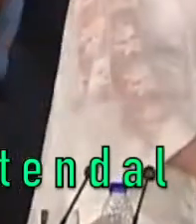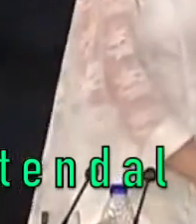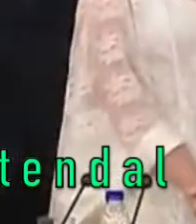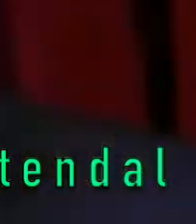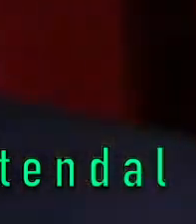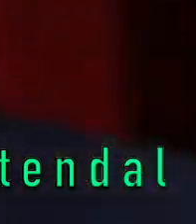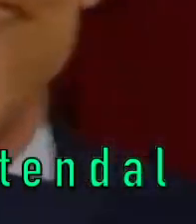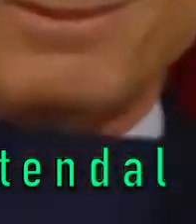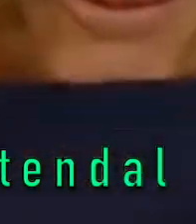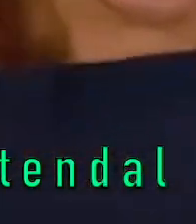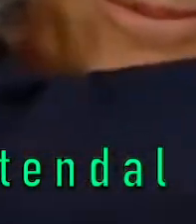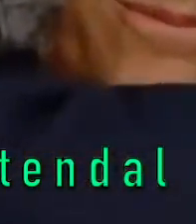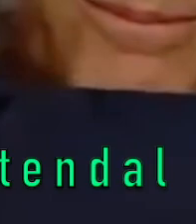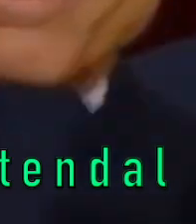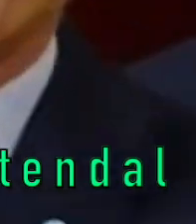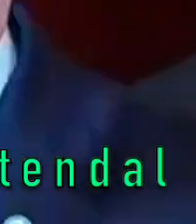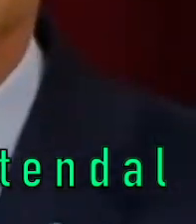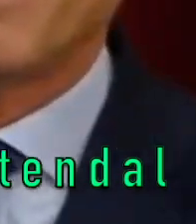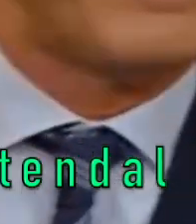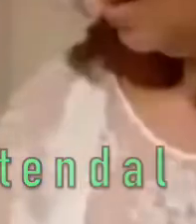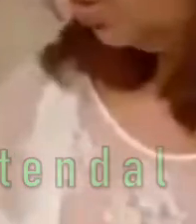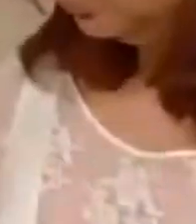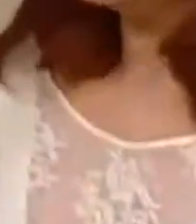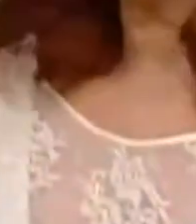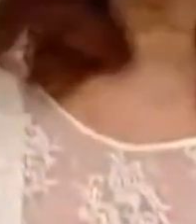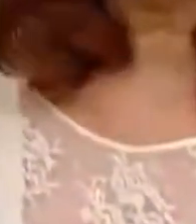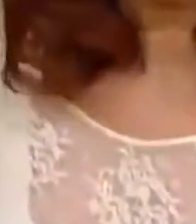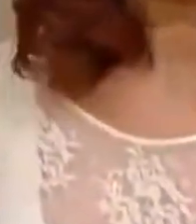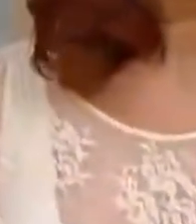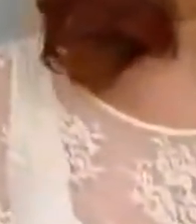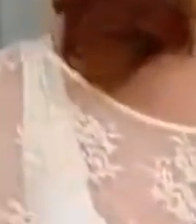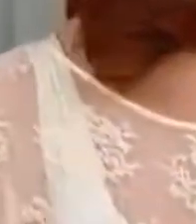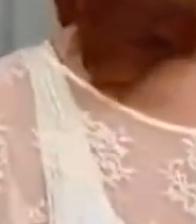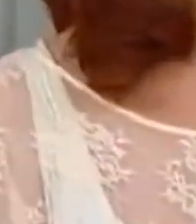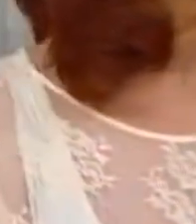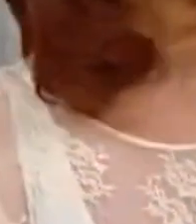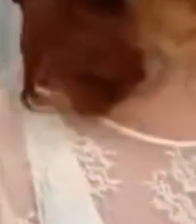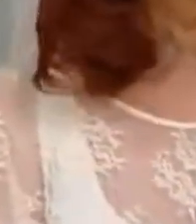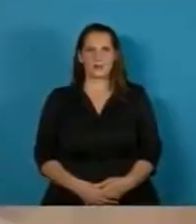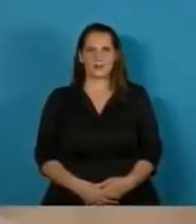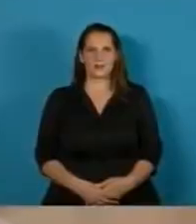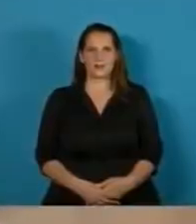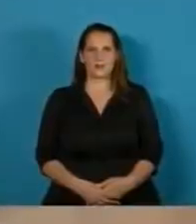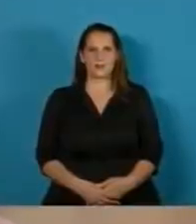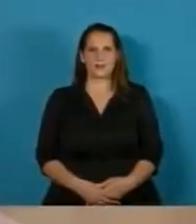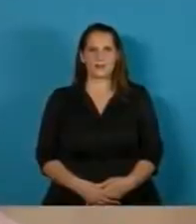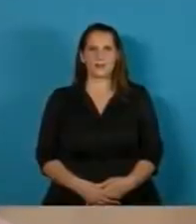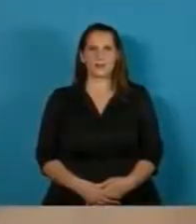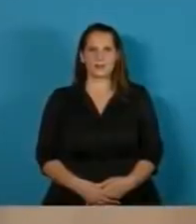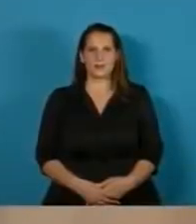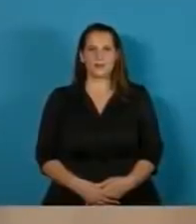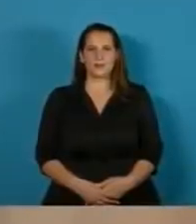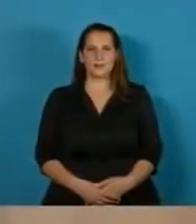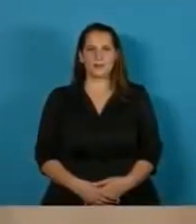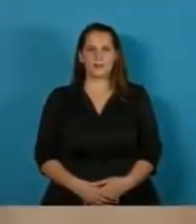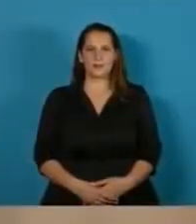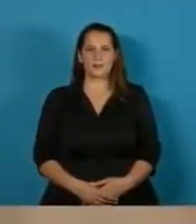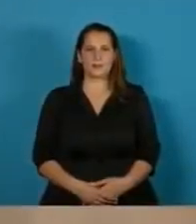Dejaste el tendal Vos sabés que sí, vos sabés que sí Esa es la verdad de la